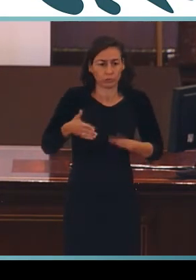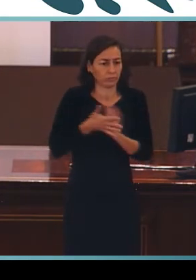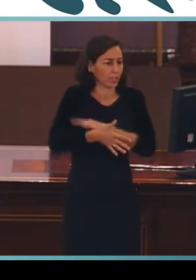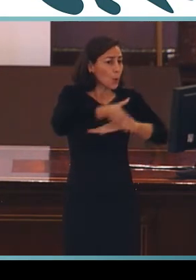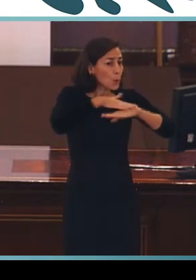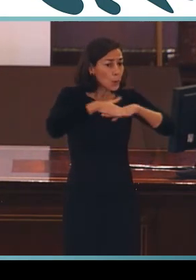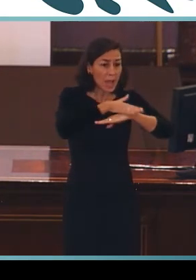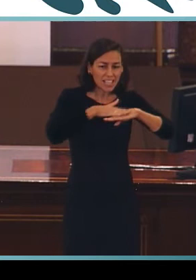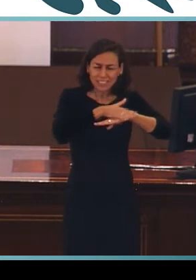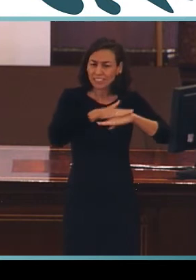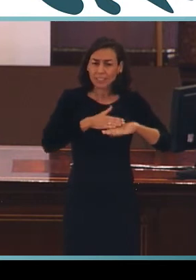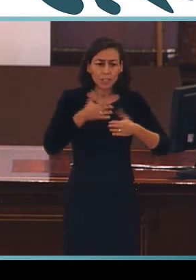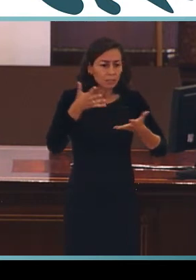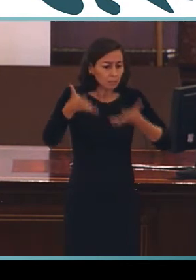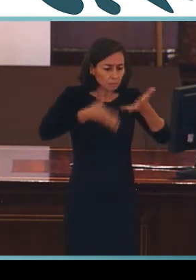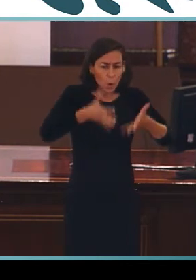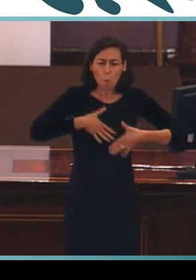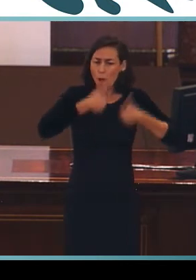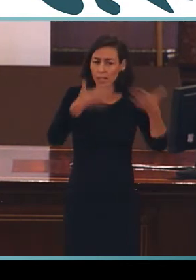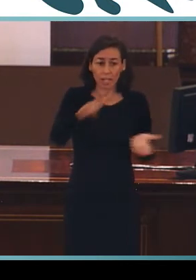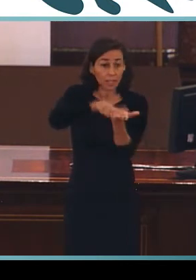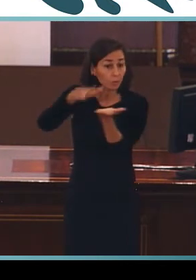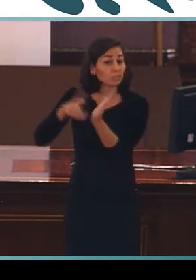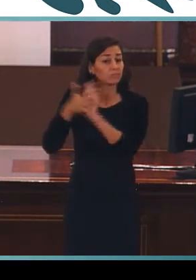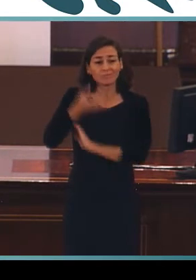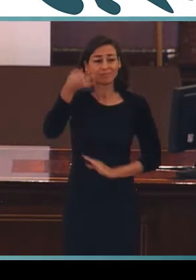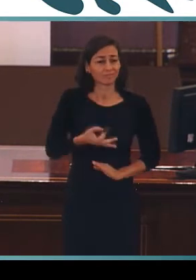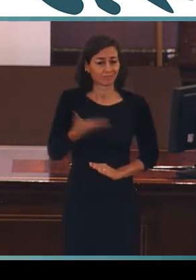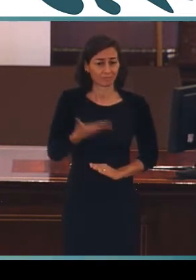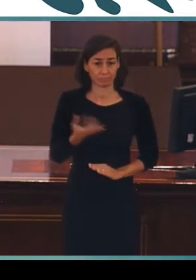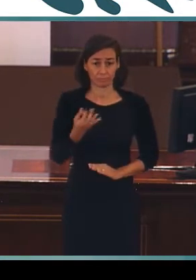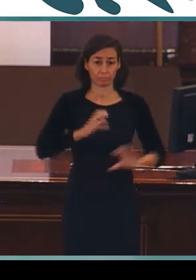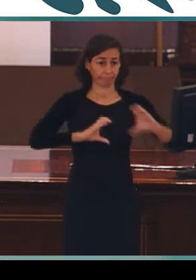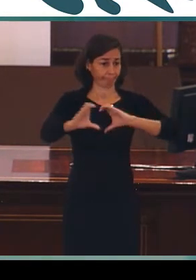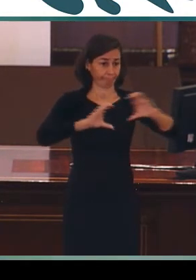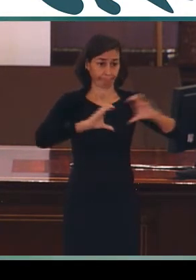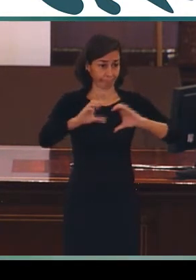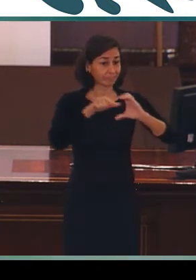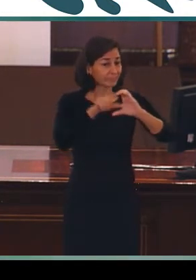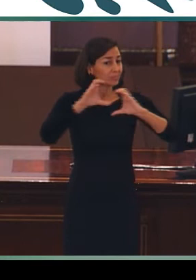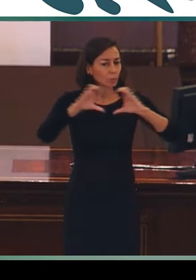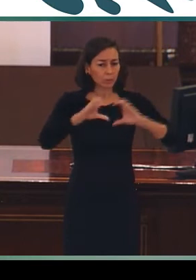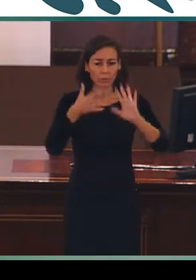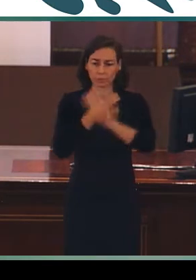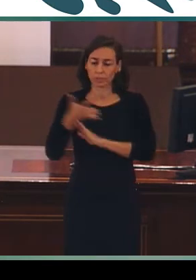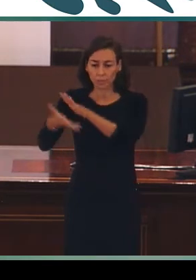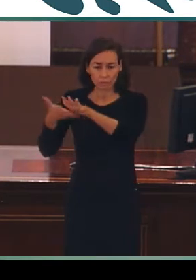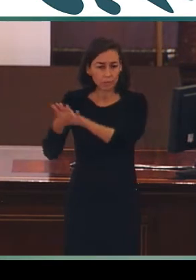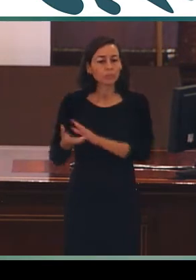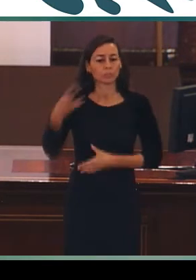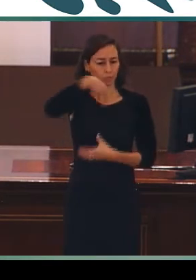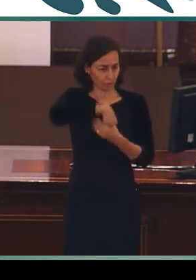toda lengua es la comunicación, creo que el análisis de la lengua de signos contribuye de modo fundamental a la